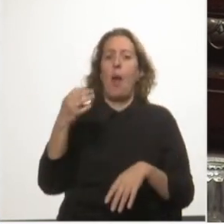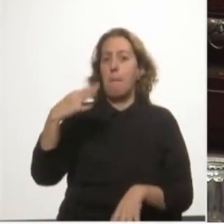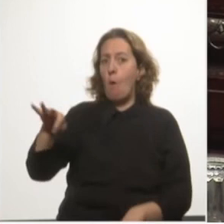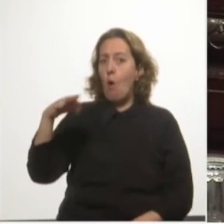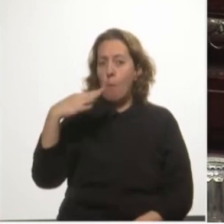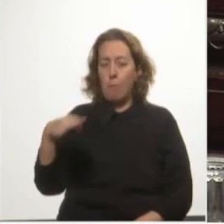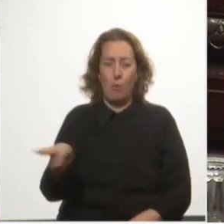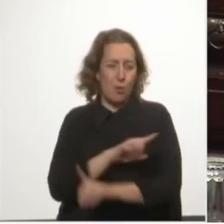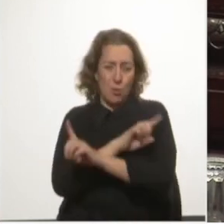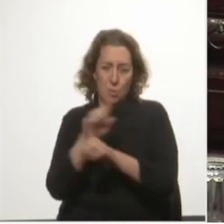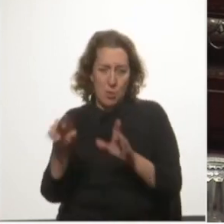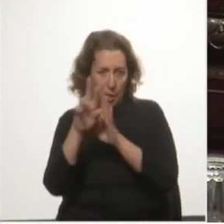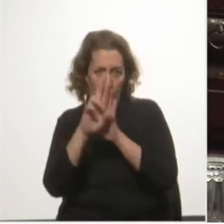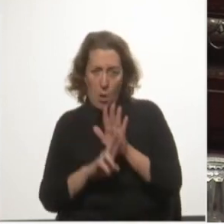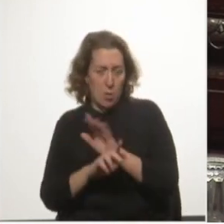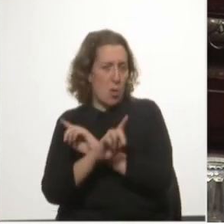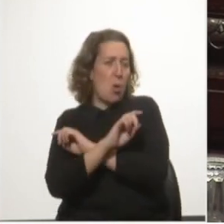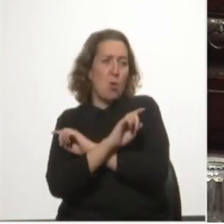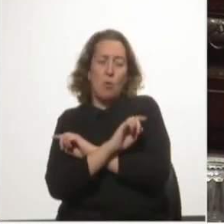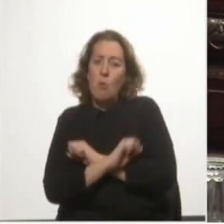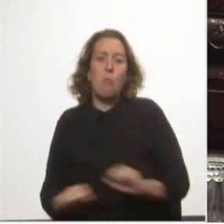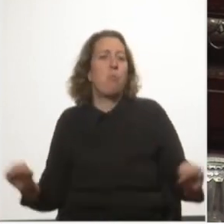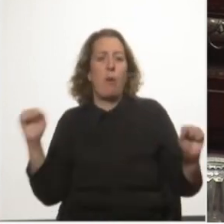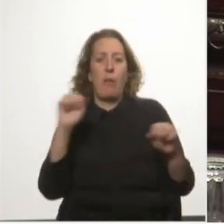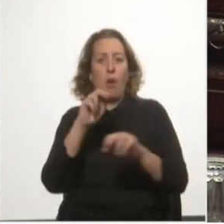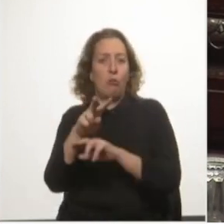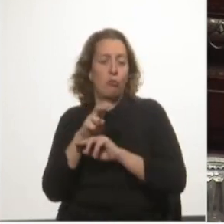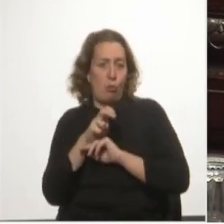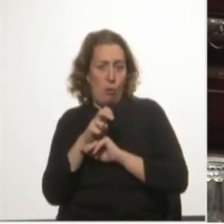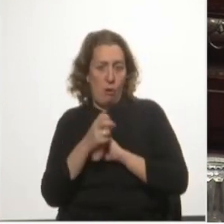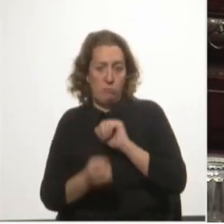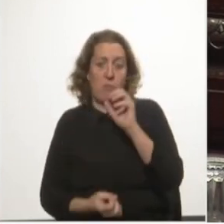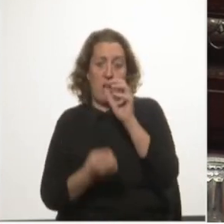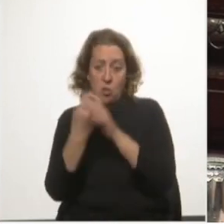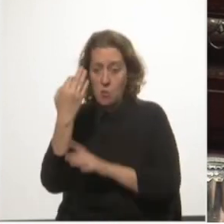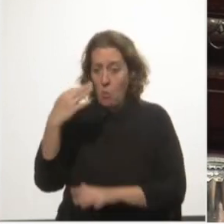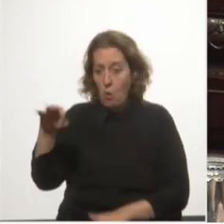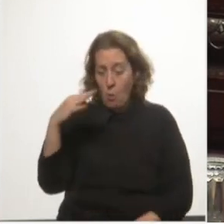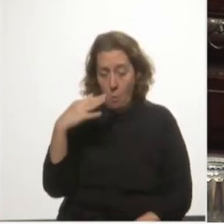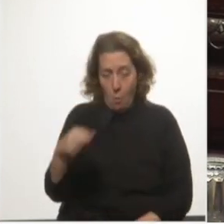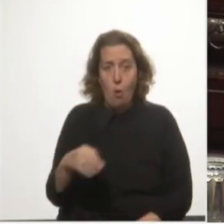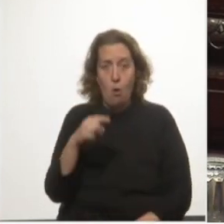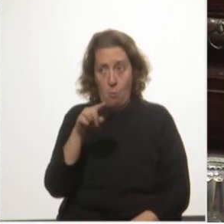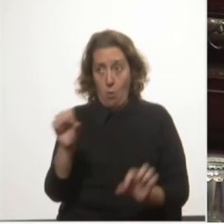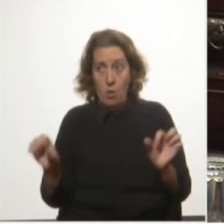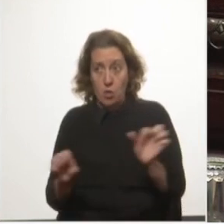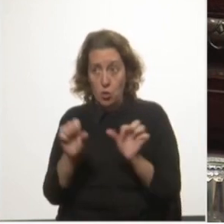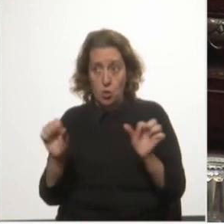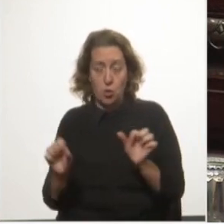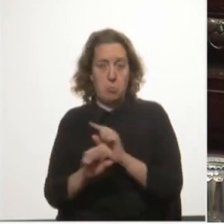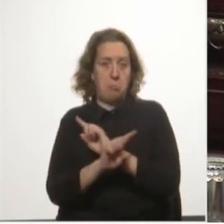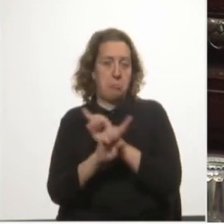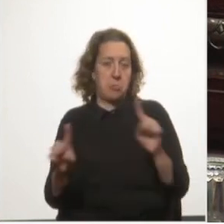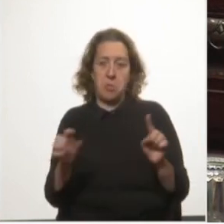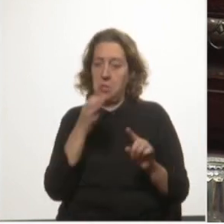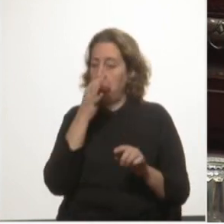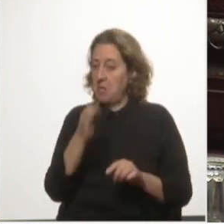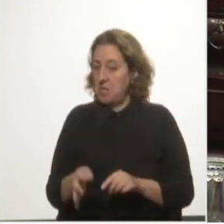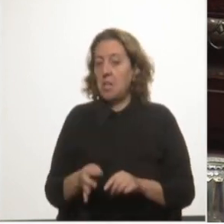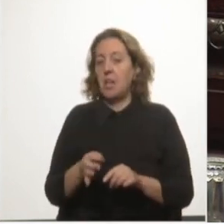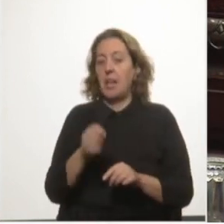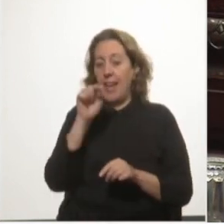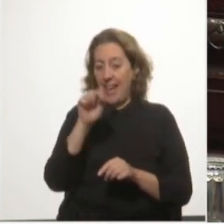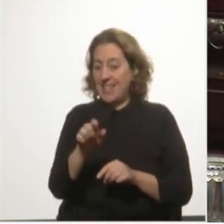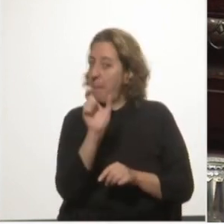posibilidad mayor de control, creación de un monopolio por la vía de los hechos, es decir, sin usar tal expresión en el acuerdo,